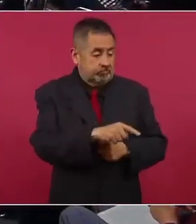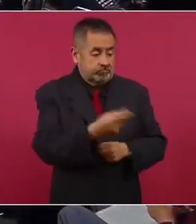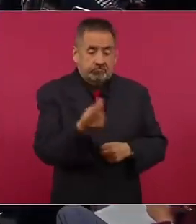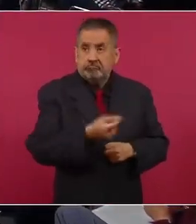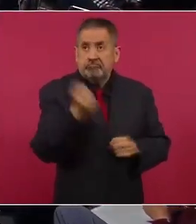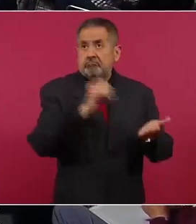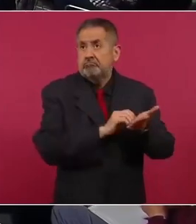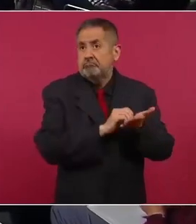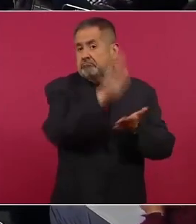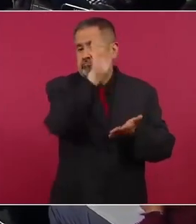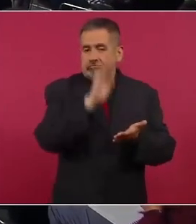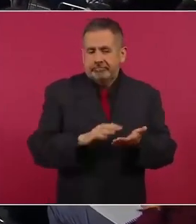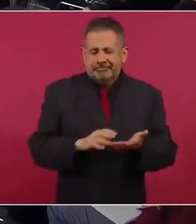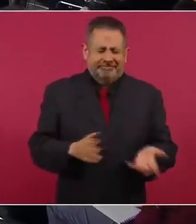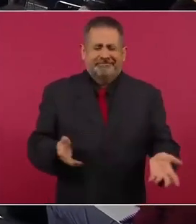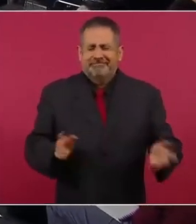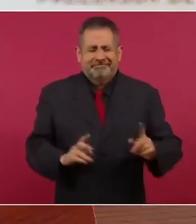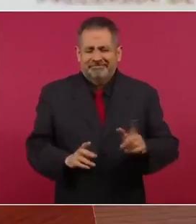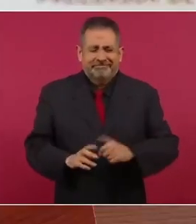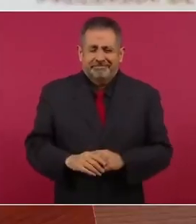Defesores de derechos humanos,